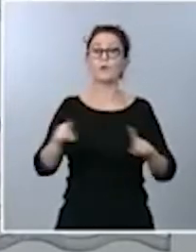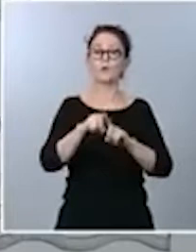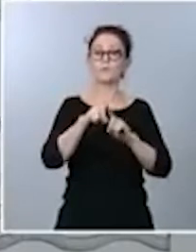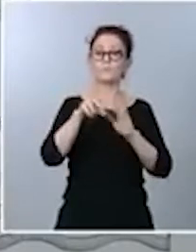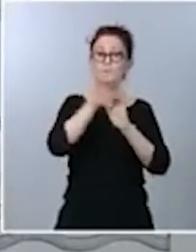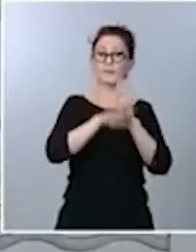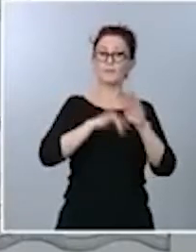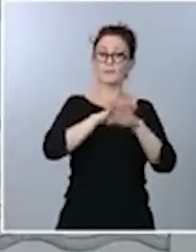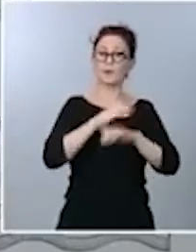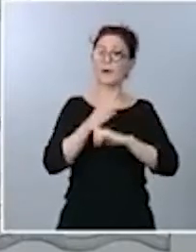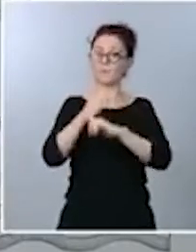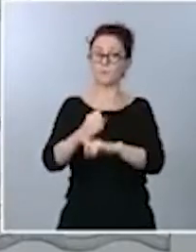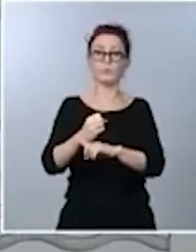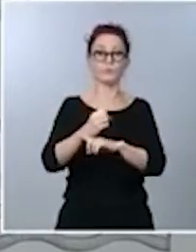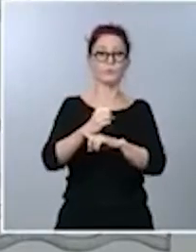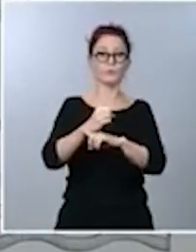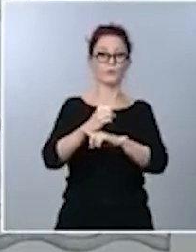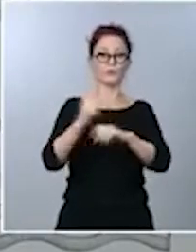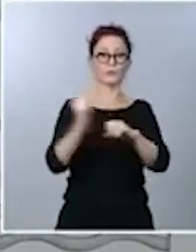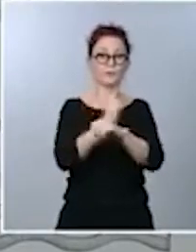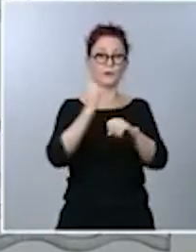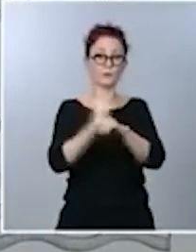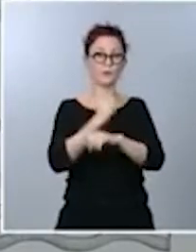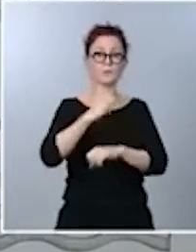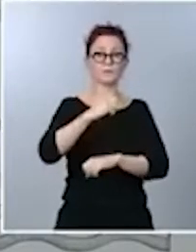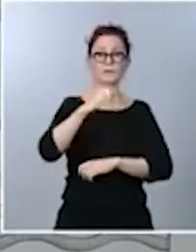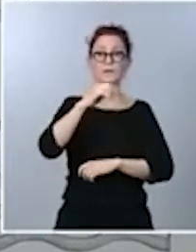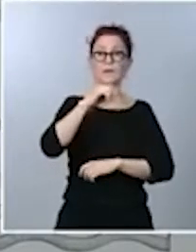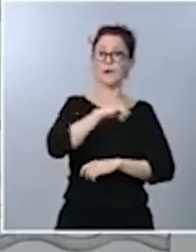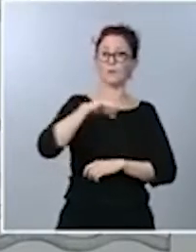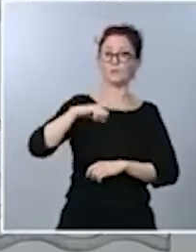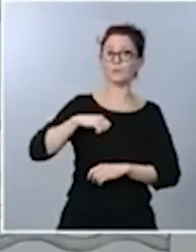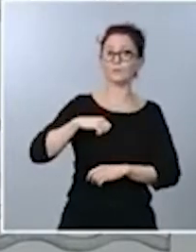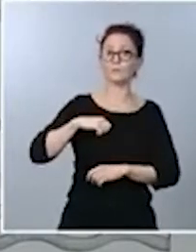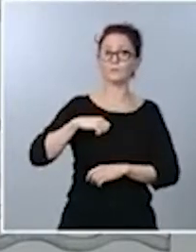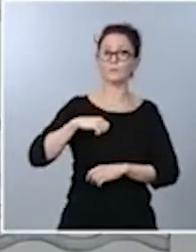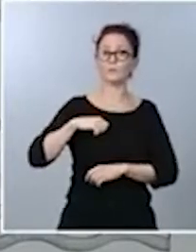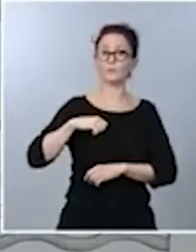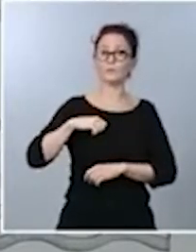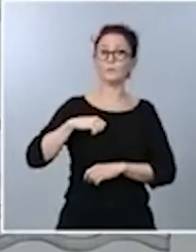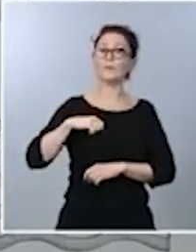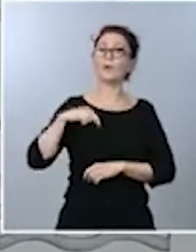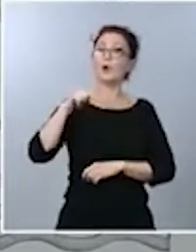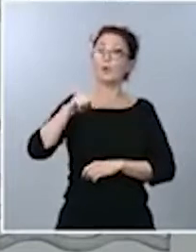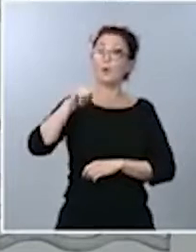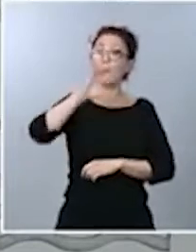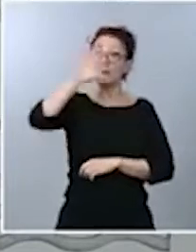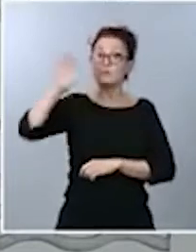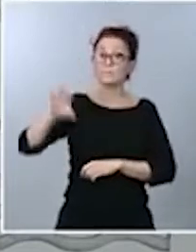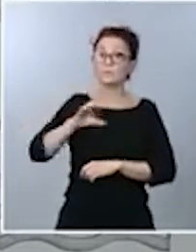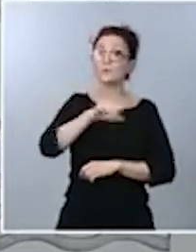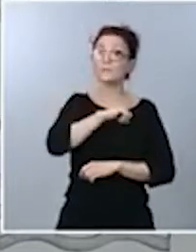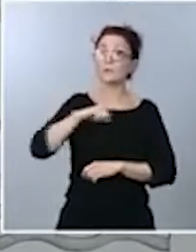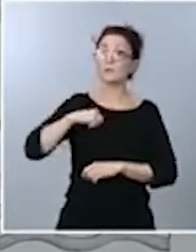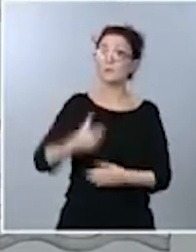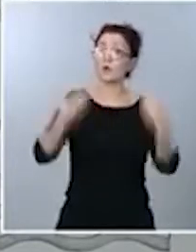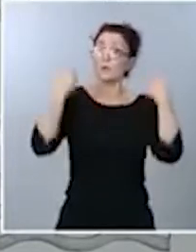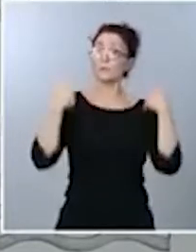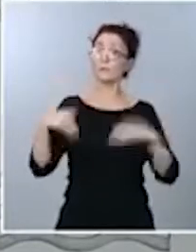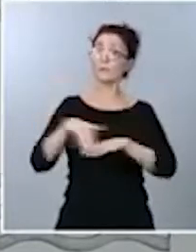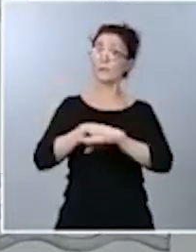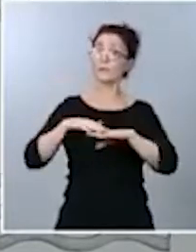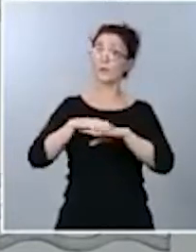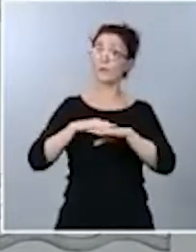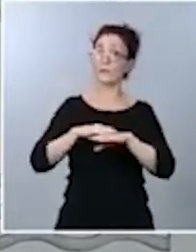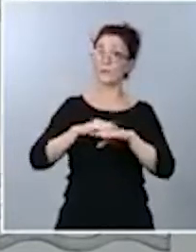trabajadores, a los autónomos. Eso sí, donde desarrollan sus competencias de Gobierno en las comunidades autónomas estamos trabajando, como